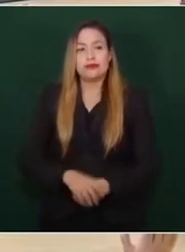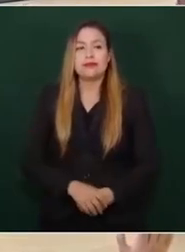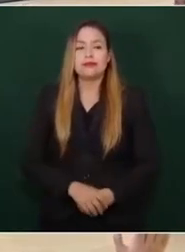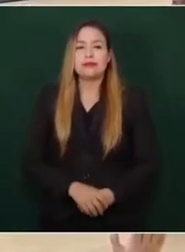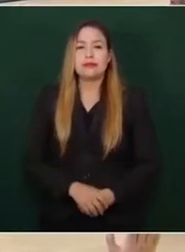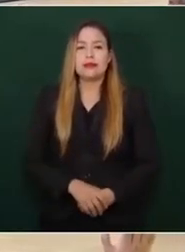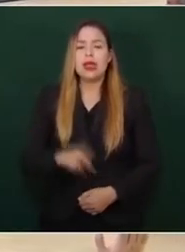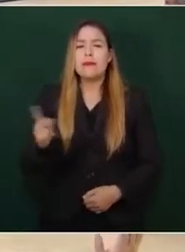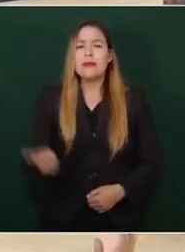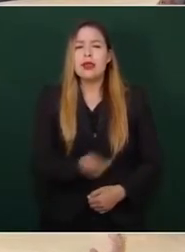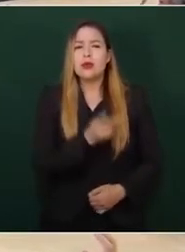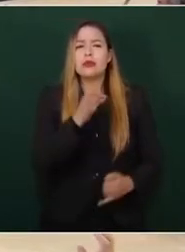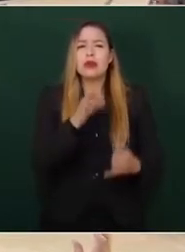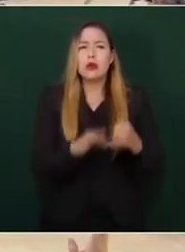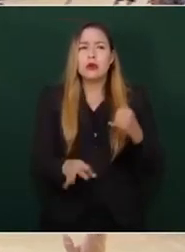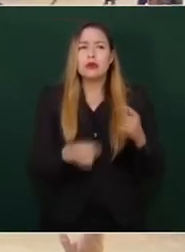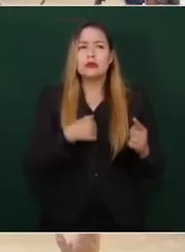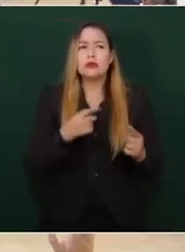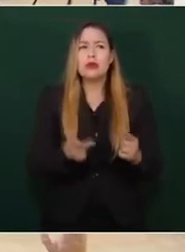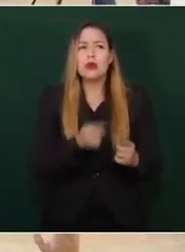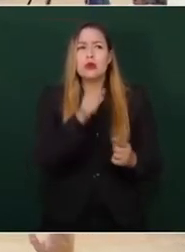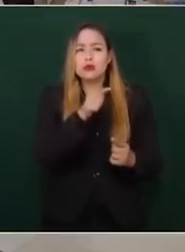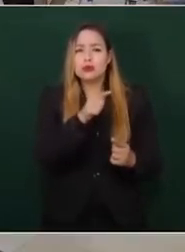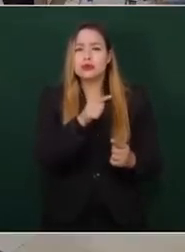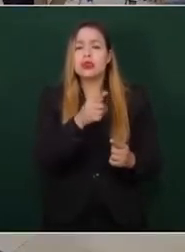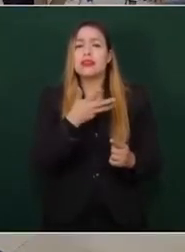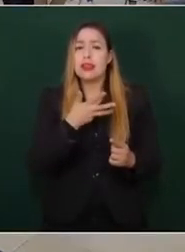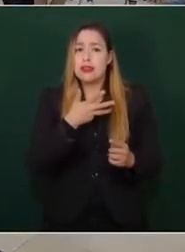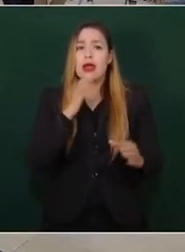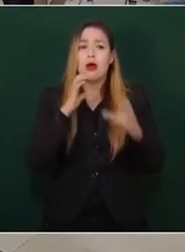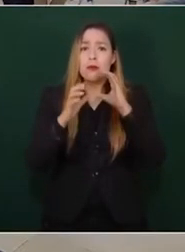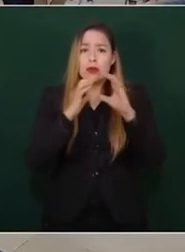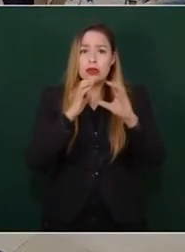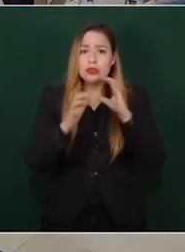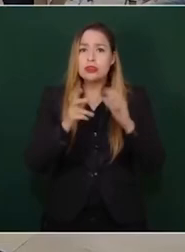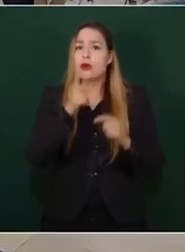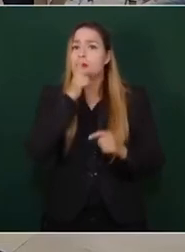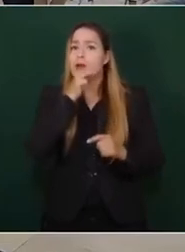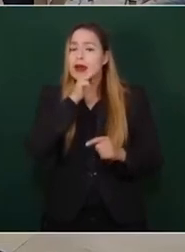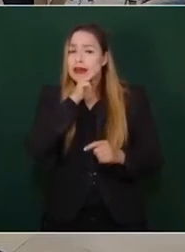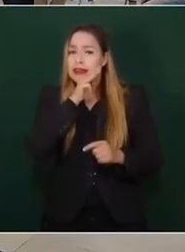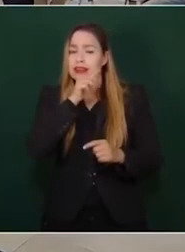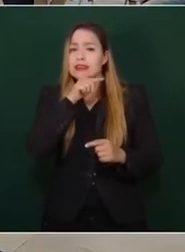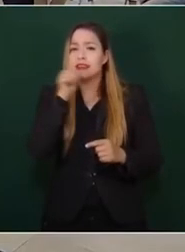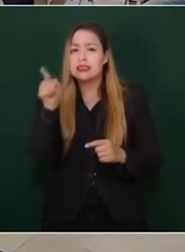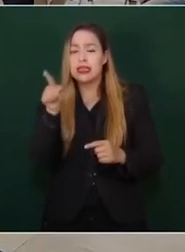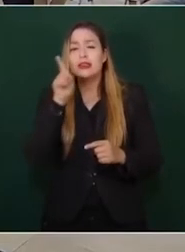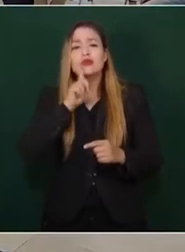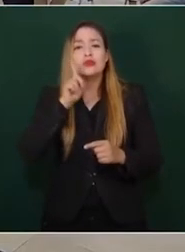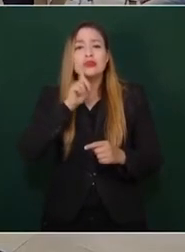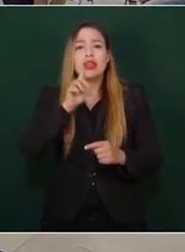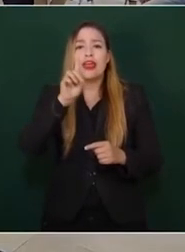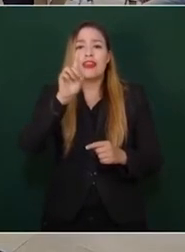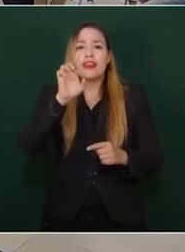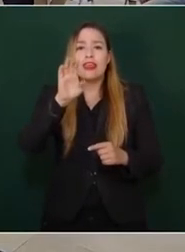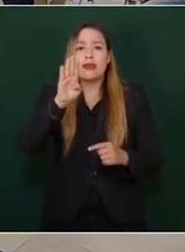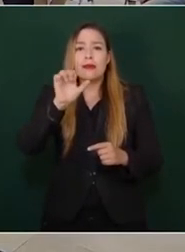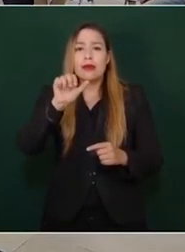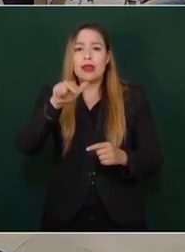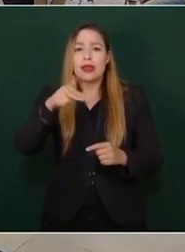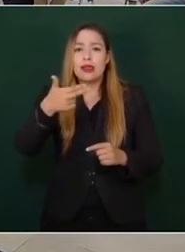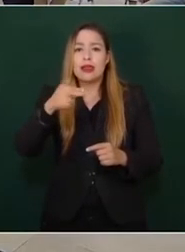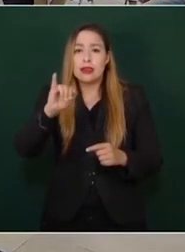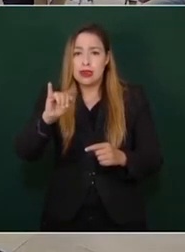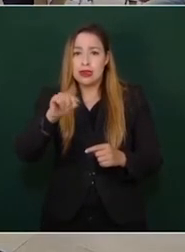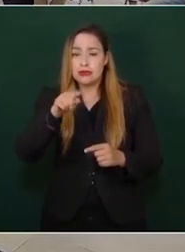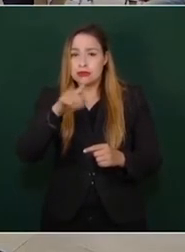La comunicación con los padres de Devan y Escobar, pues ellos mencionaban que tienen desconfianza ya en las instituciones, solo por